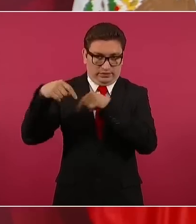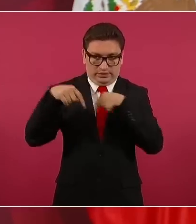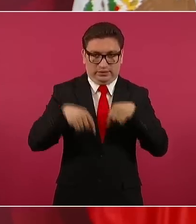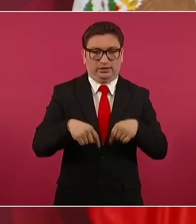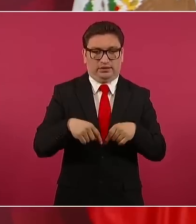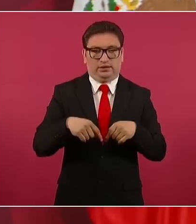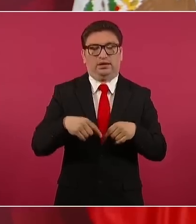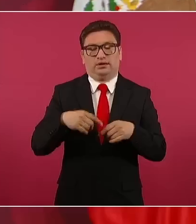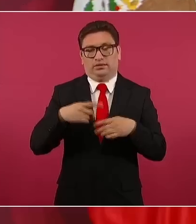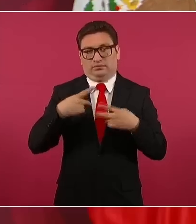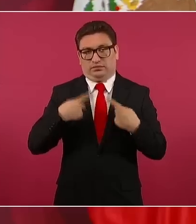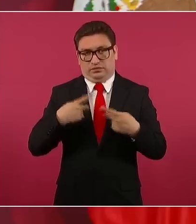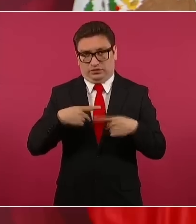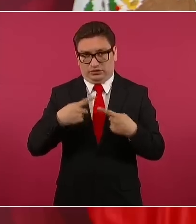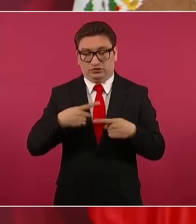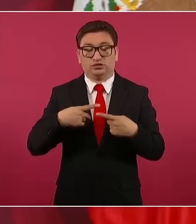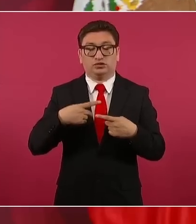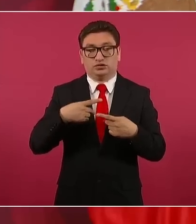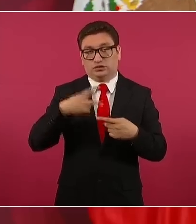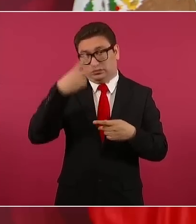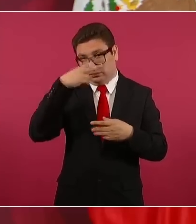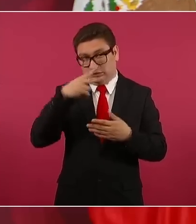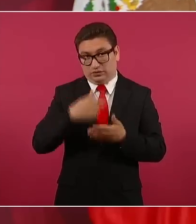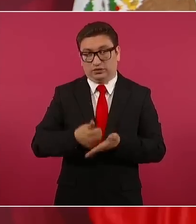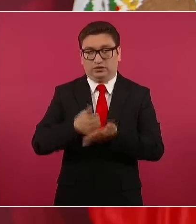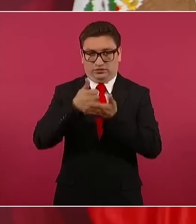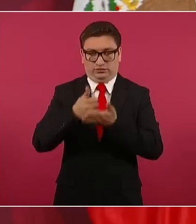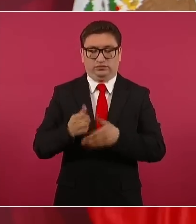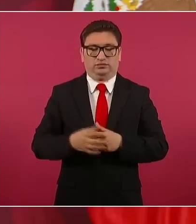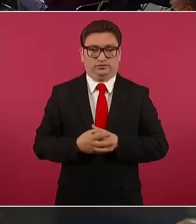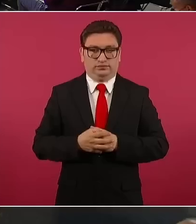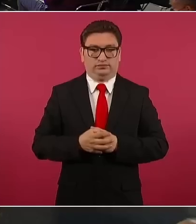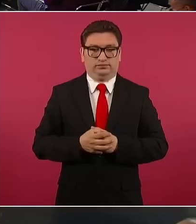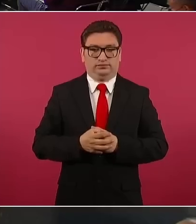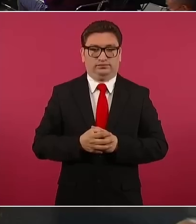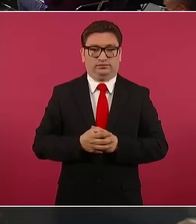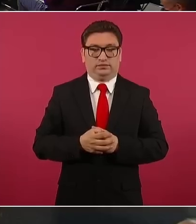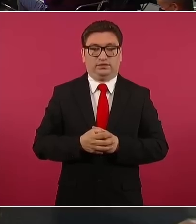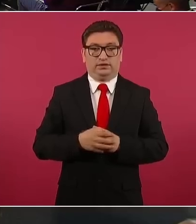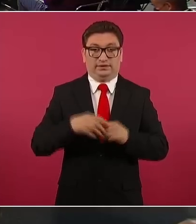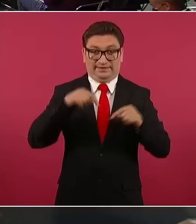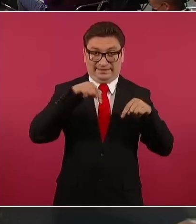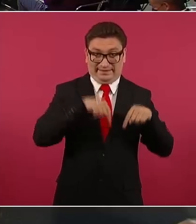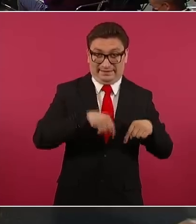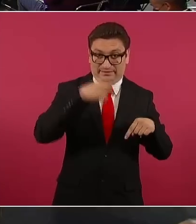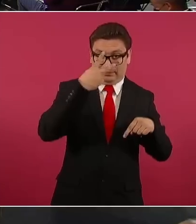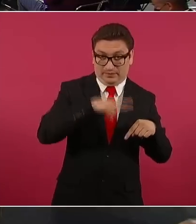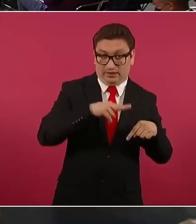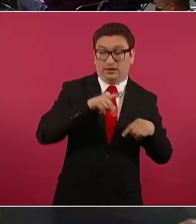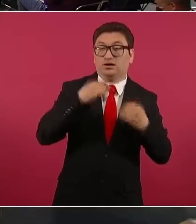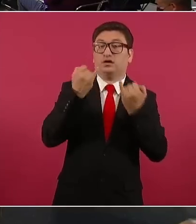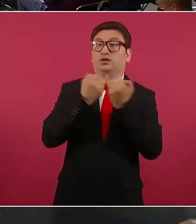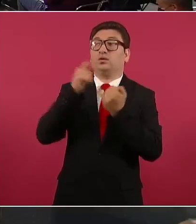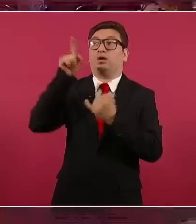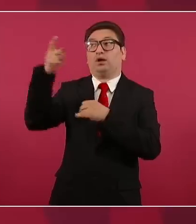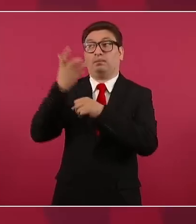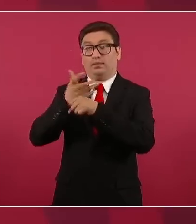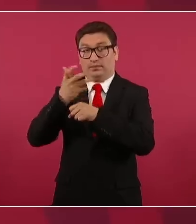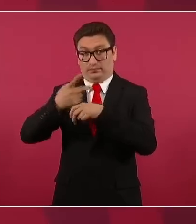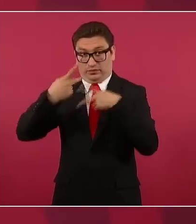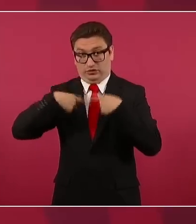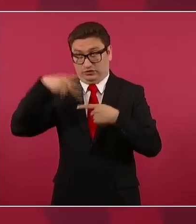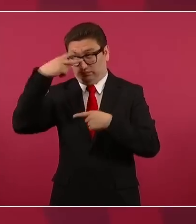paisanos mexicanos, de aquí y de allá. Entonces,